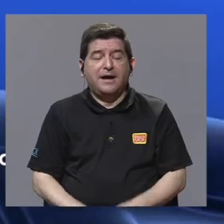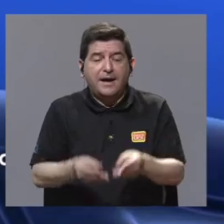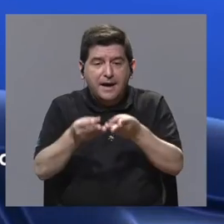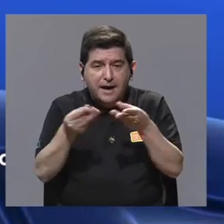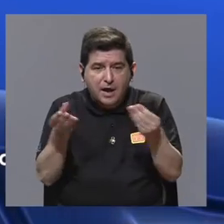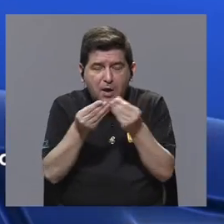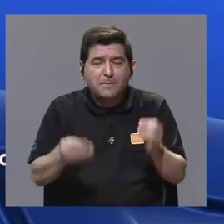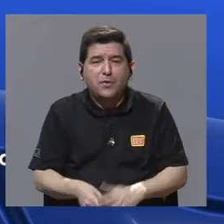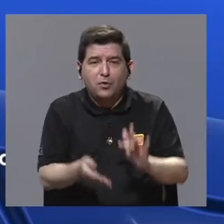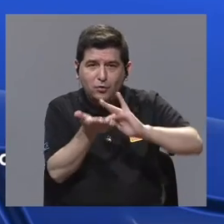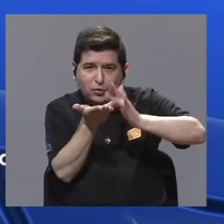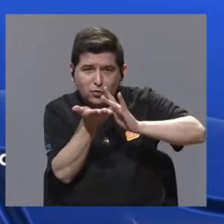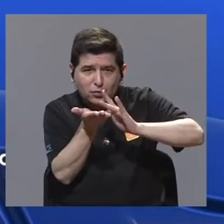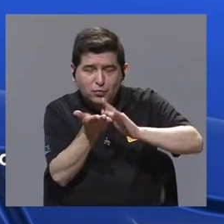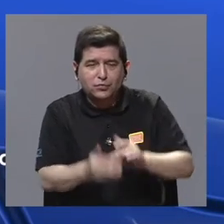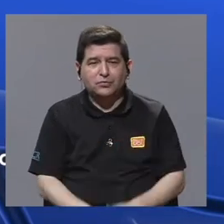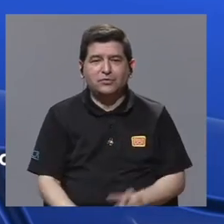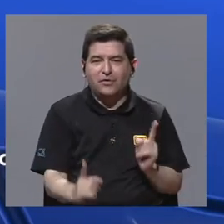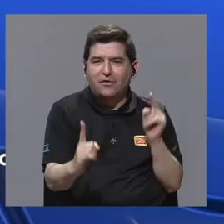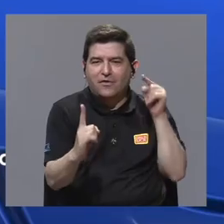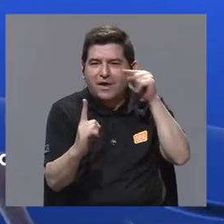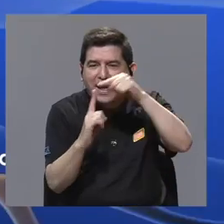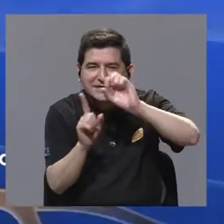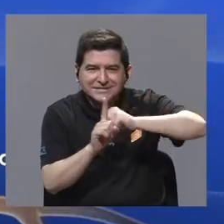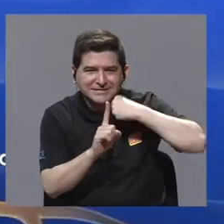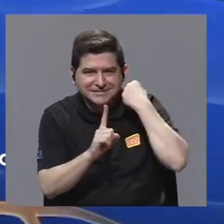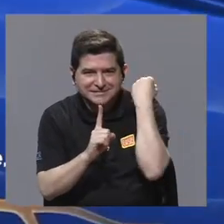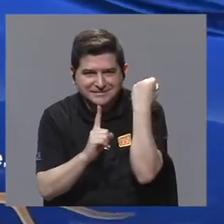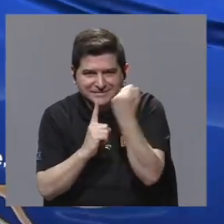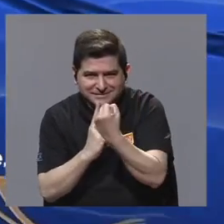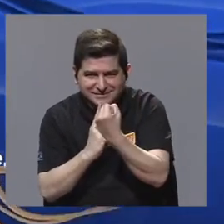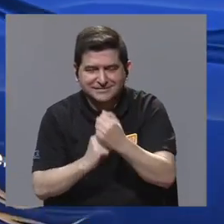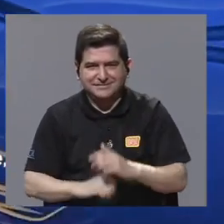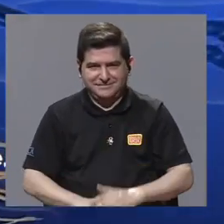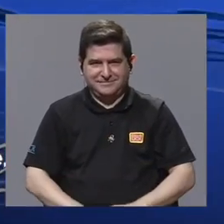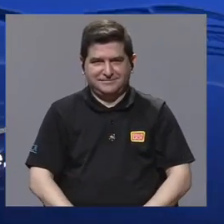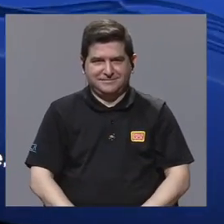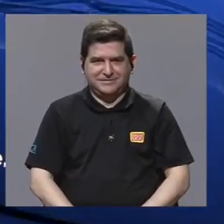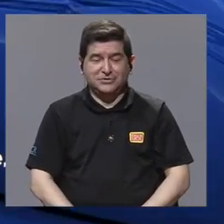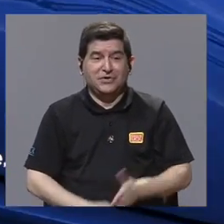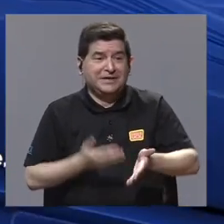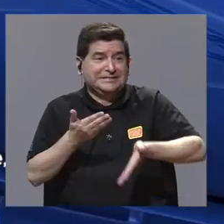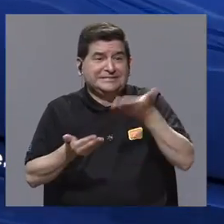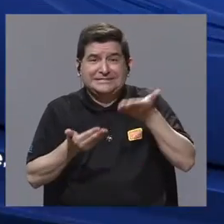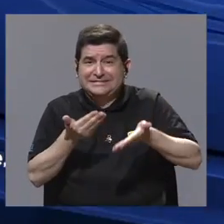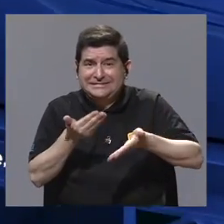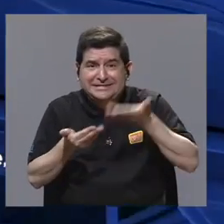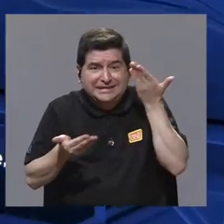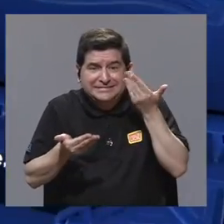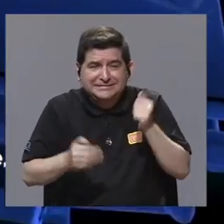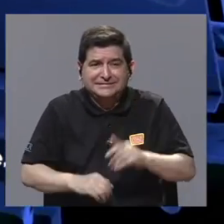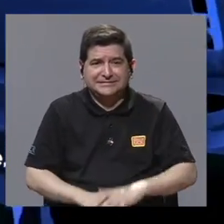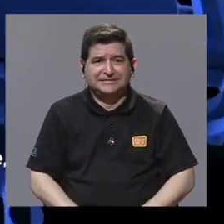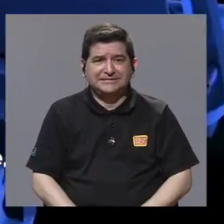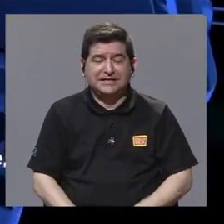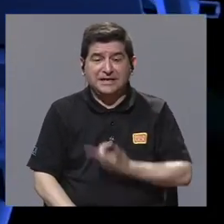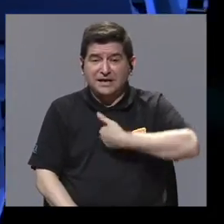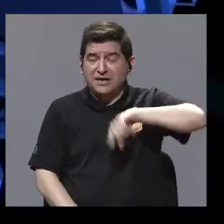el producto farmacéutico a un punto donde prácticamente